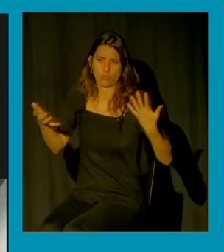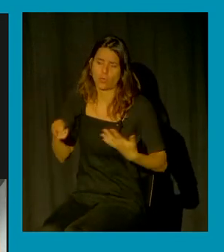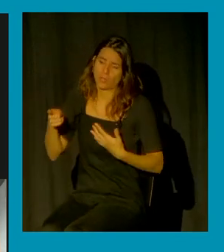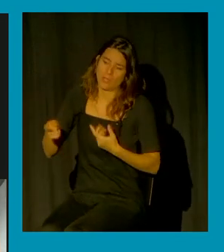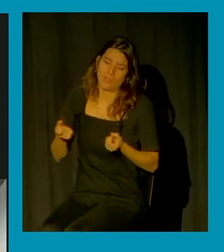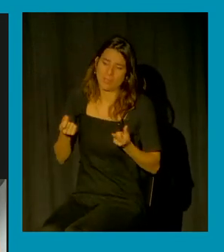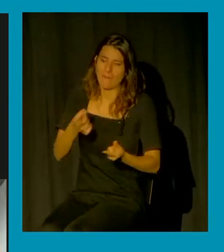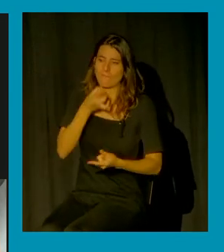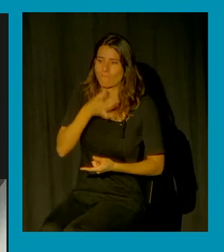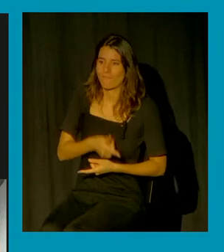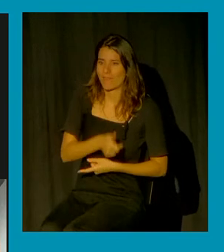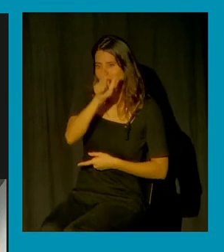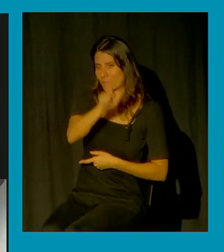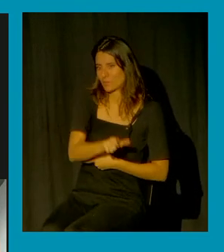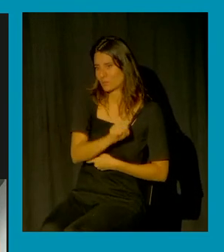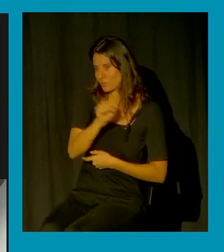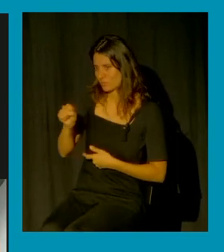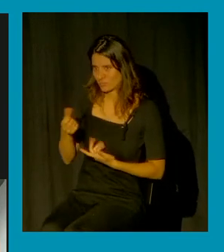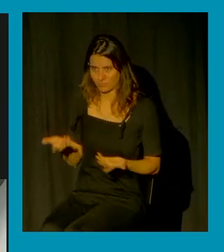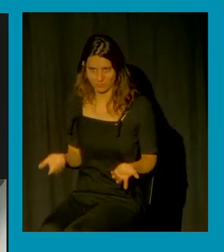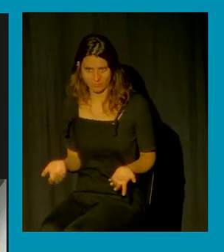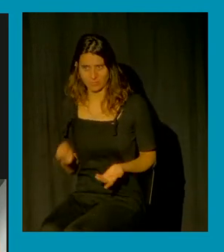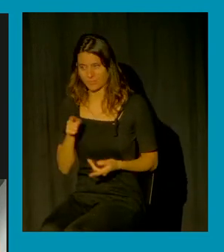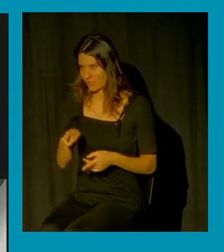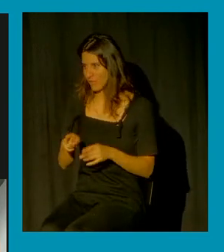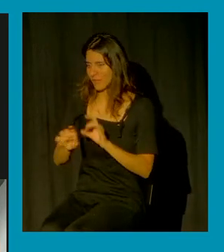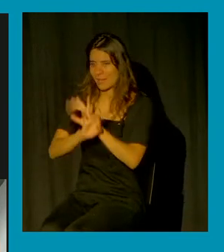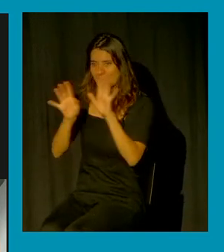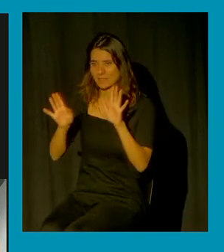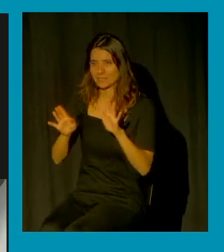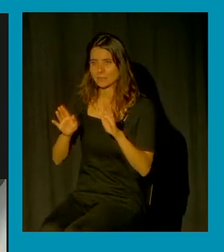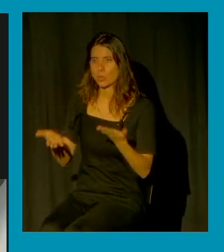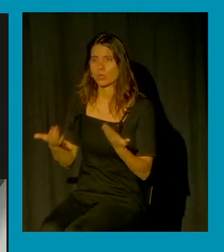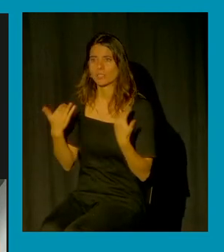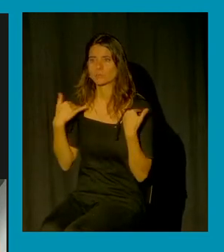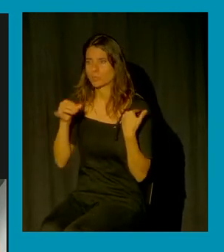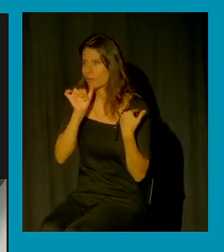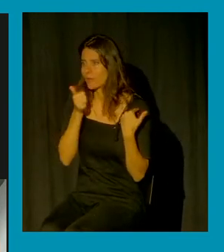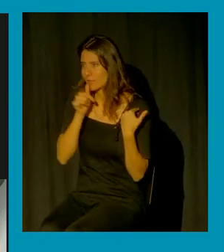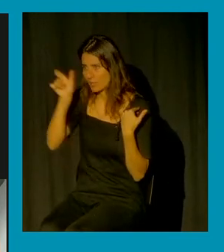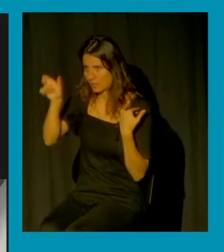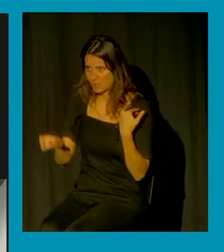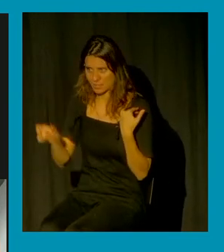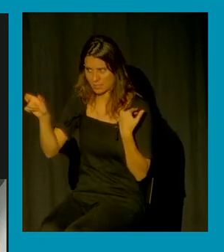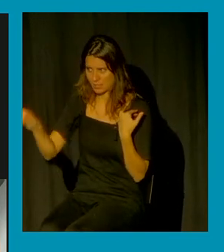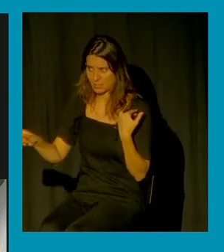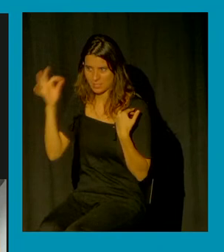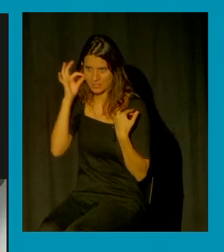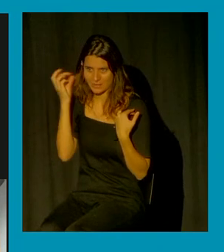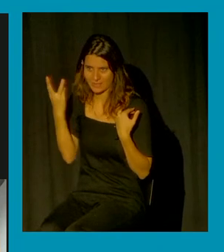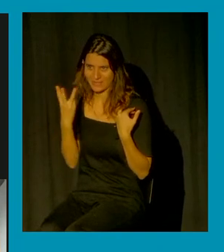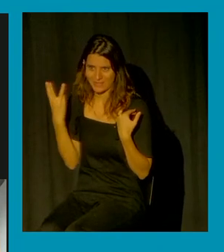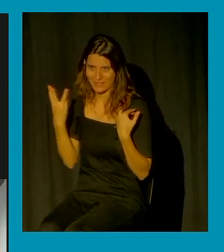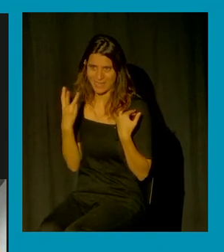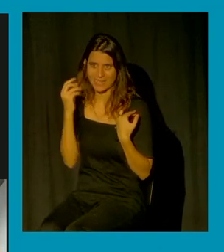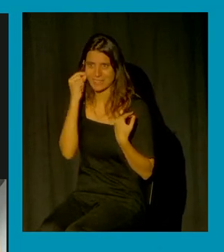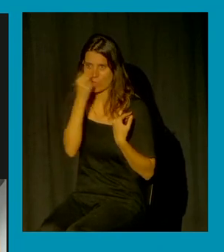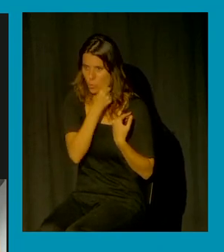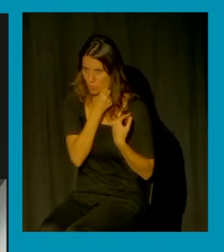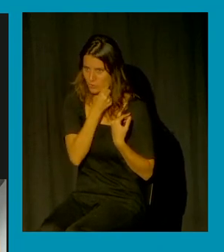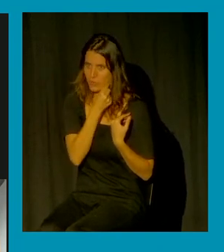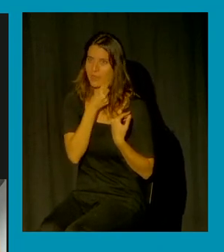noticia sino que está poniendo el foco y la responsabilidad sobre las tres adolescentes de haber sido